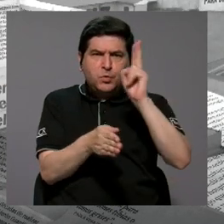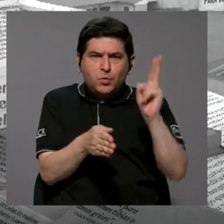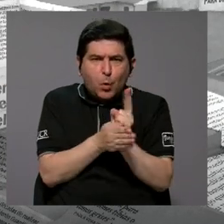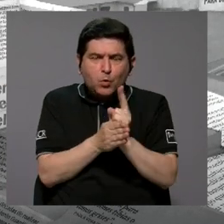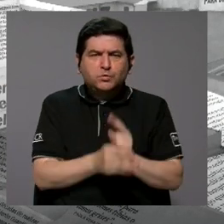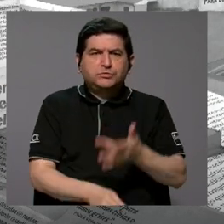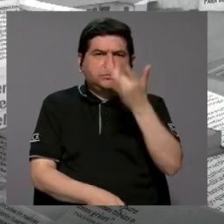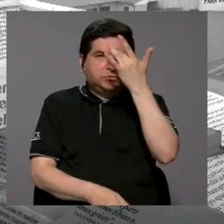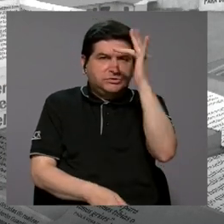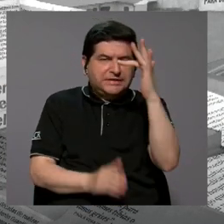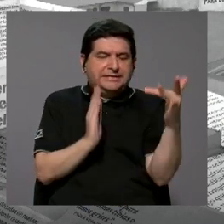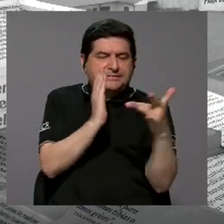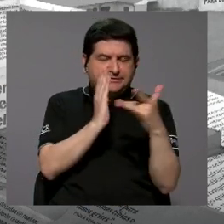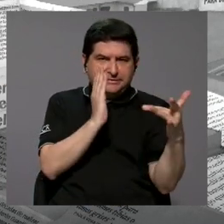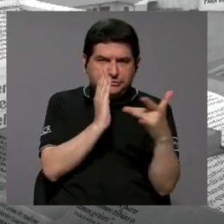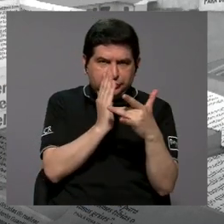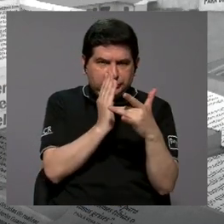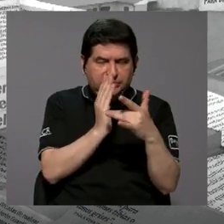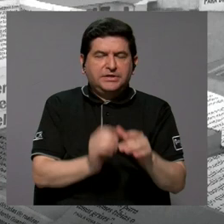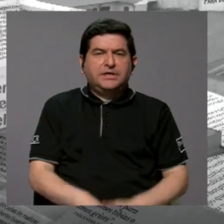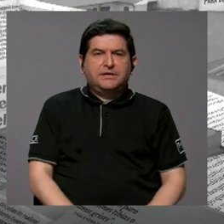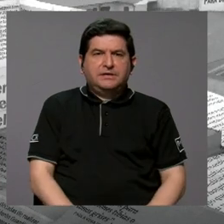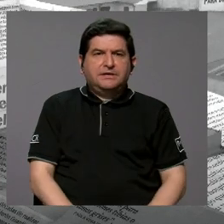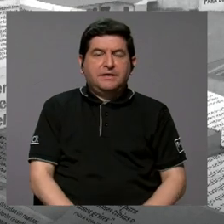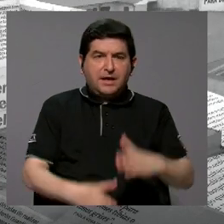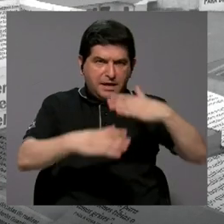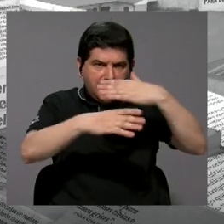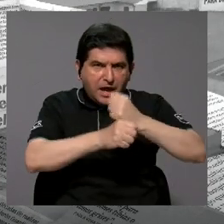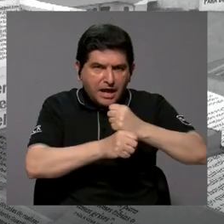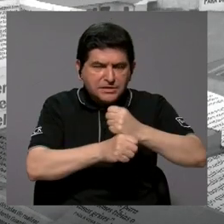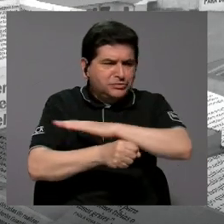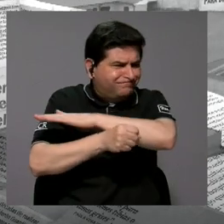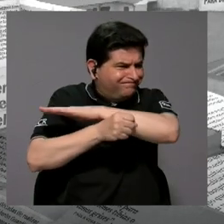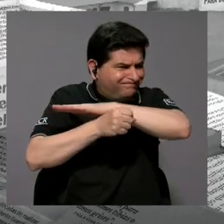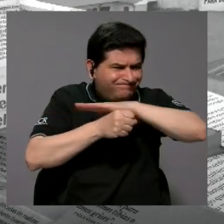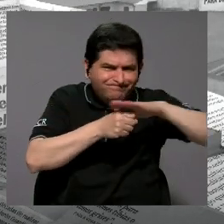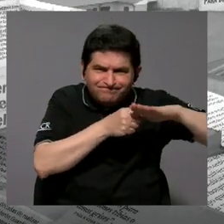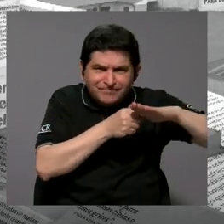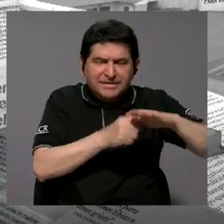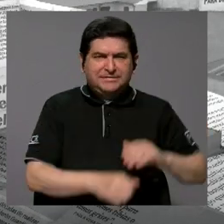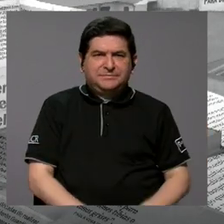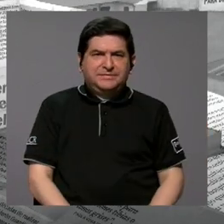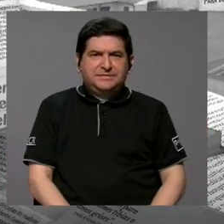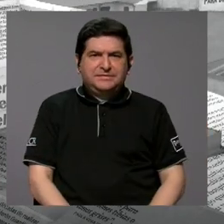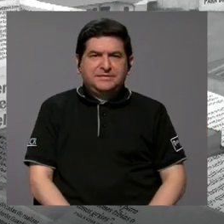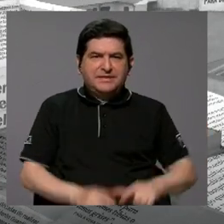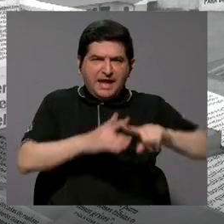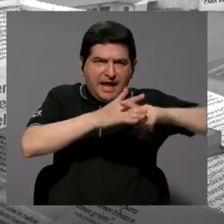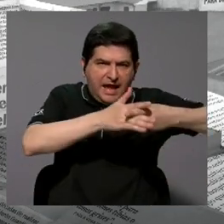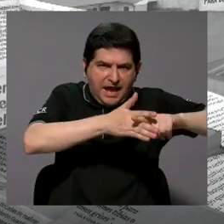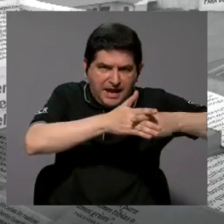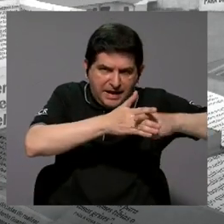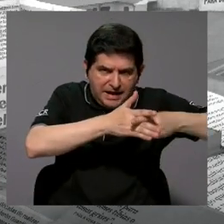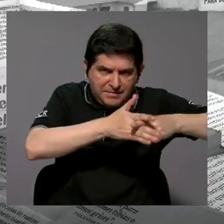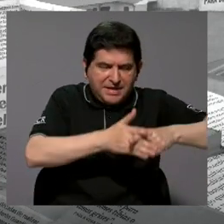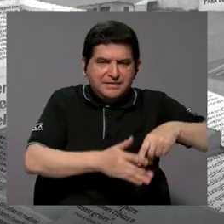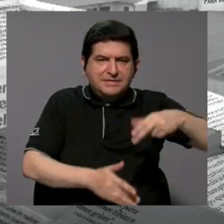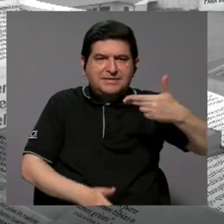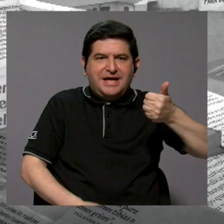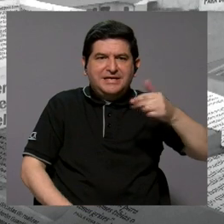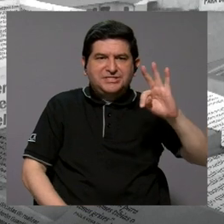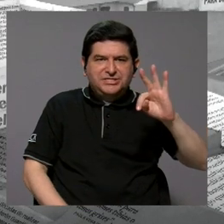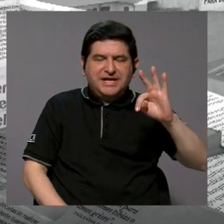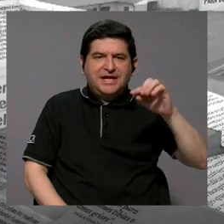el uso de la inteligencia artificial. Fue elaborado en su totalidad por la herramienta